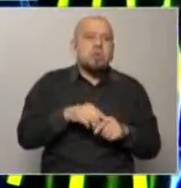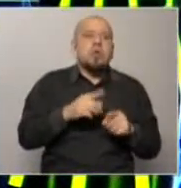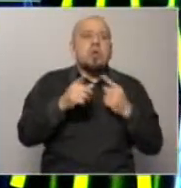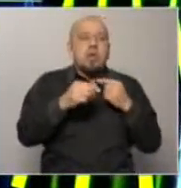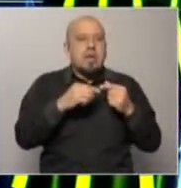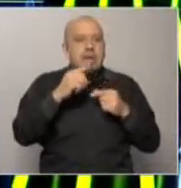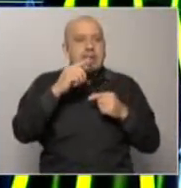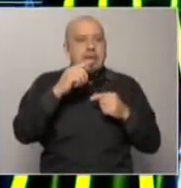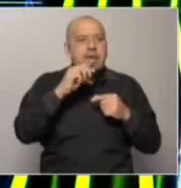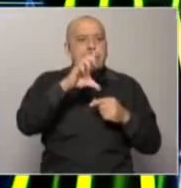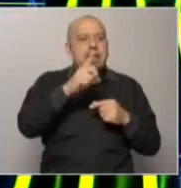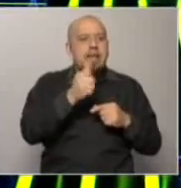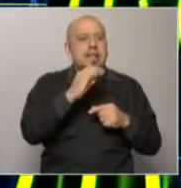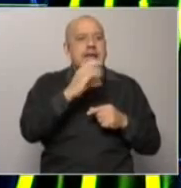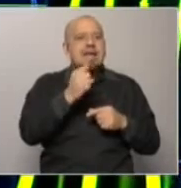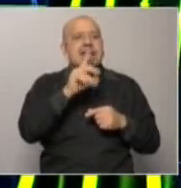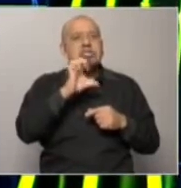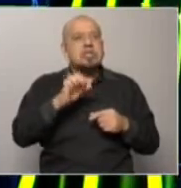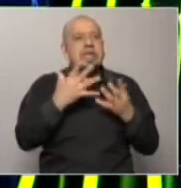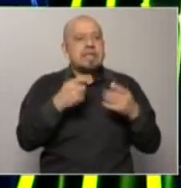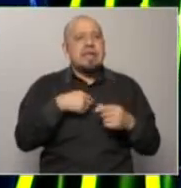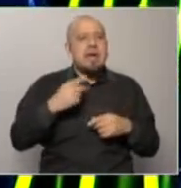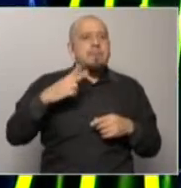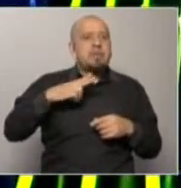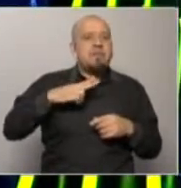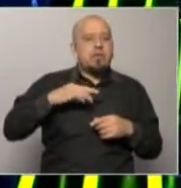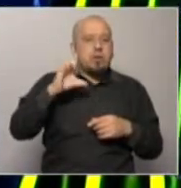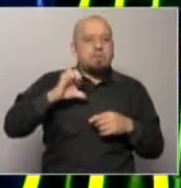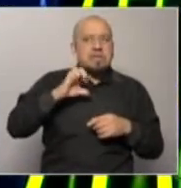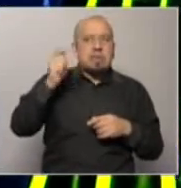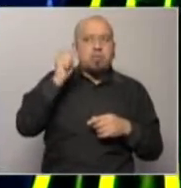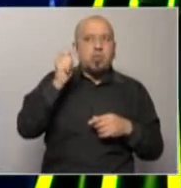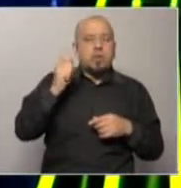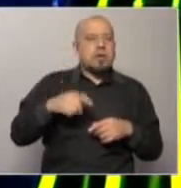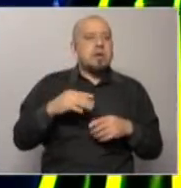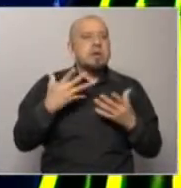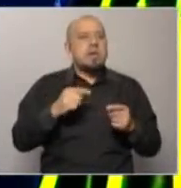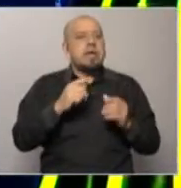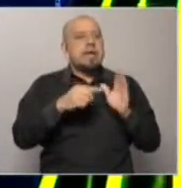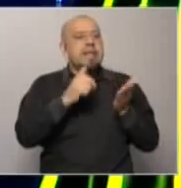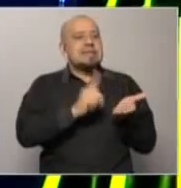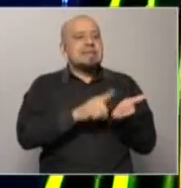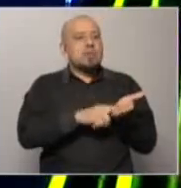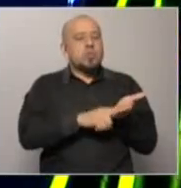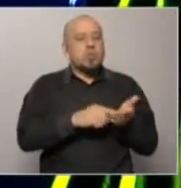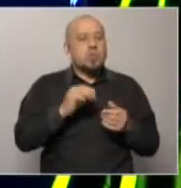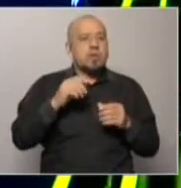estructural, privatizar empresas públicas, modificar el estatuto de los funcionarios públicos,